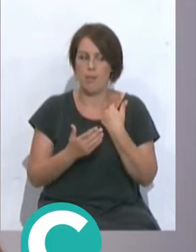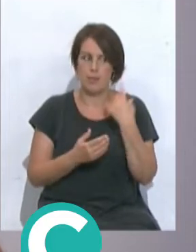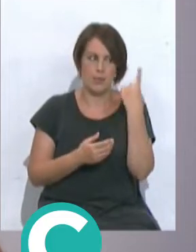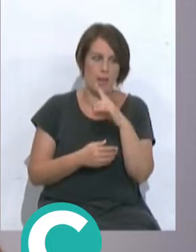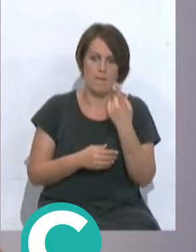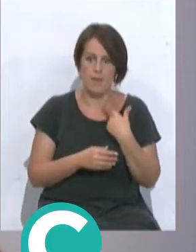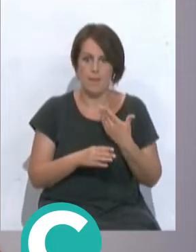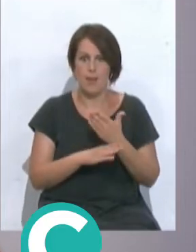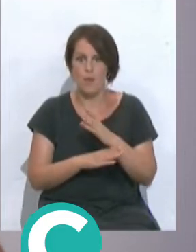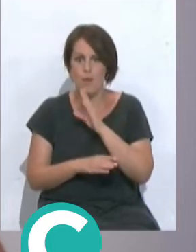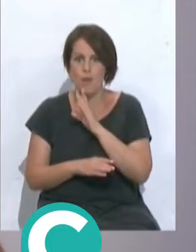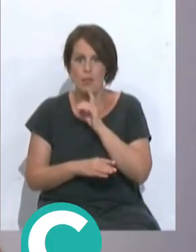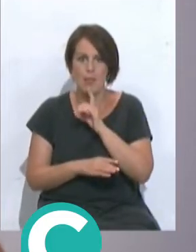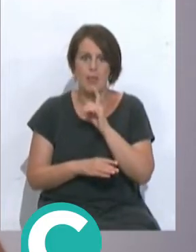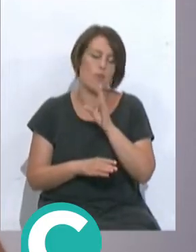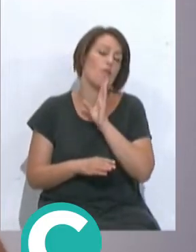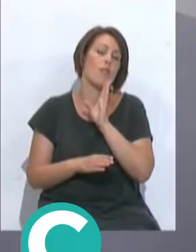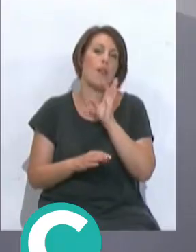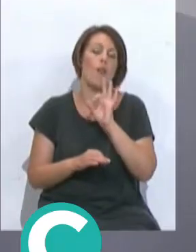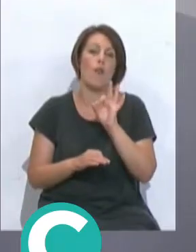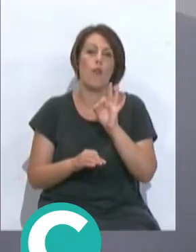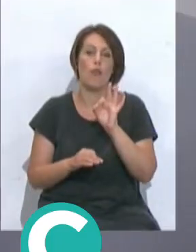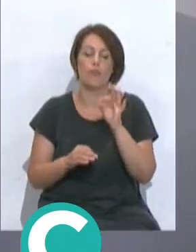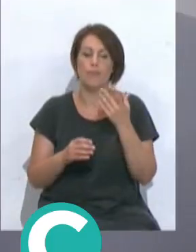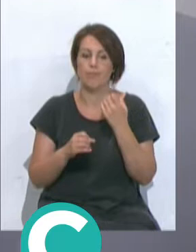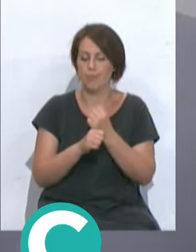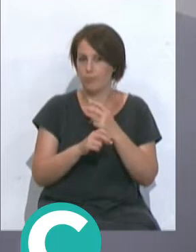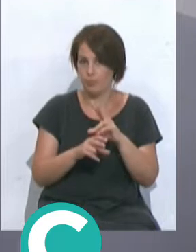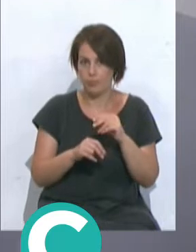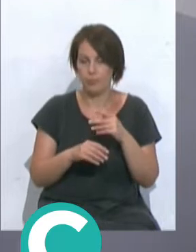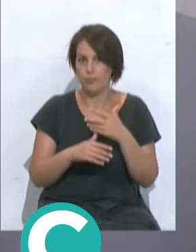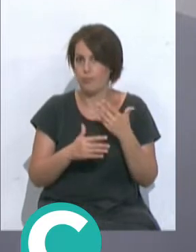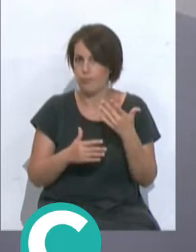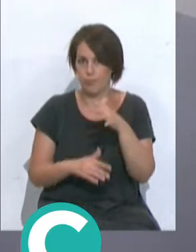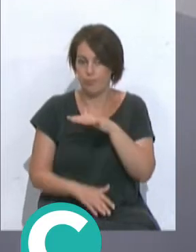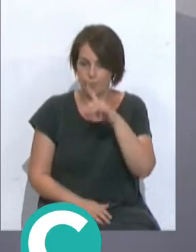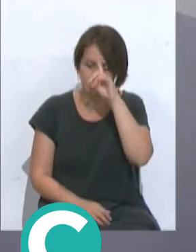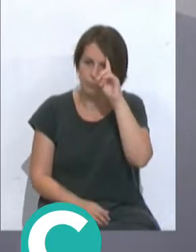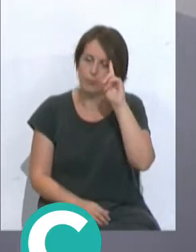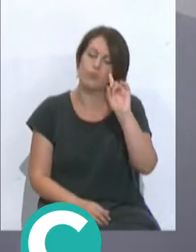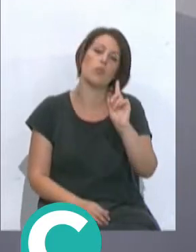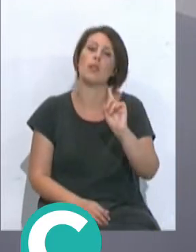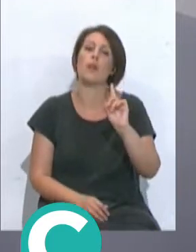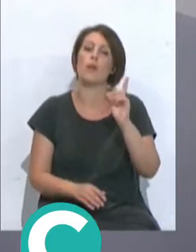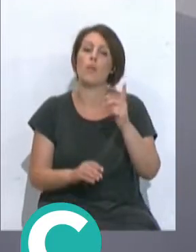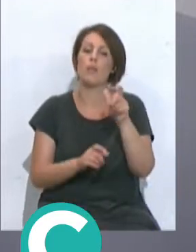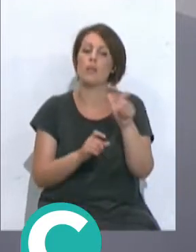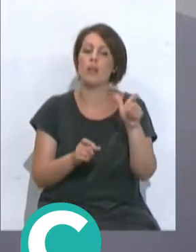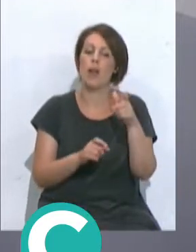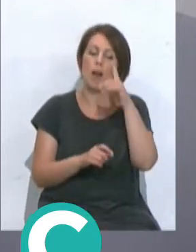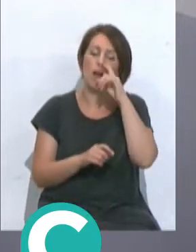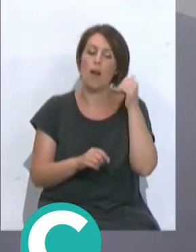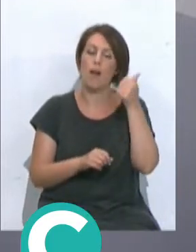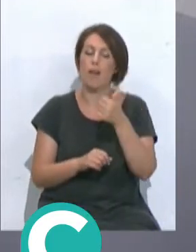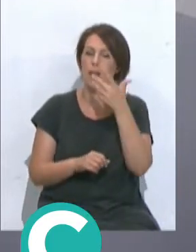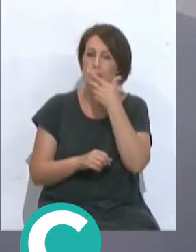acabar o cuándo acaba la partida como digo yo. Y lo que más podemos destacar las personas que tenemos la suerte de conocerlo desde hace muchísimos años